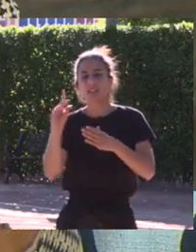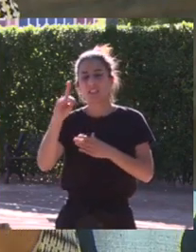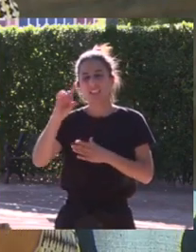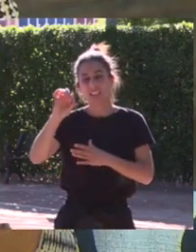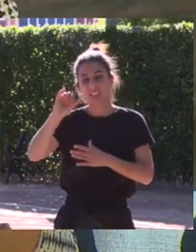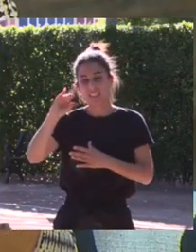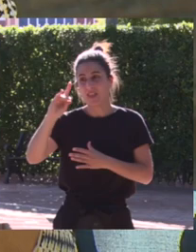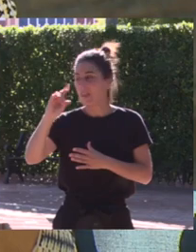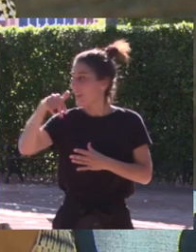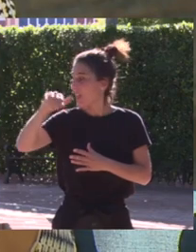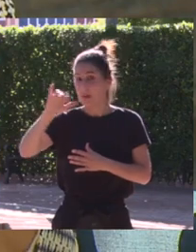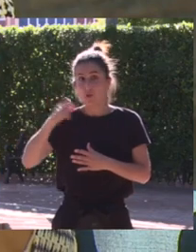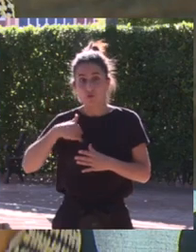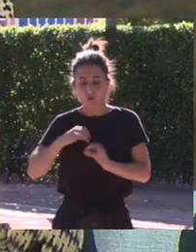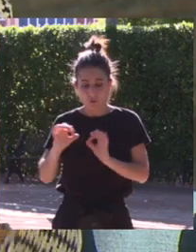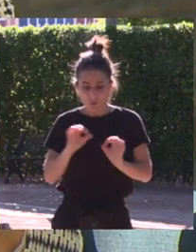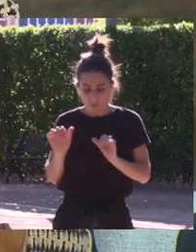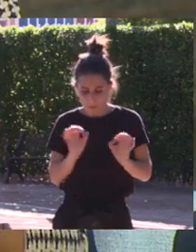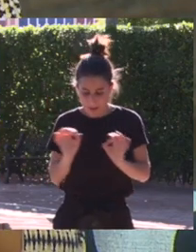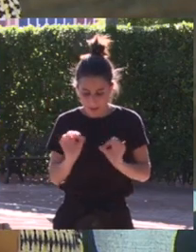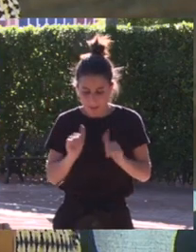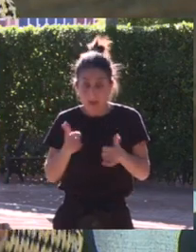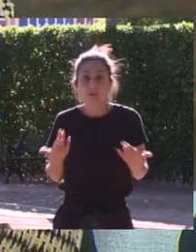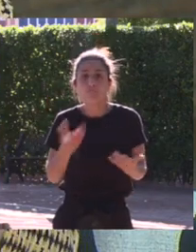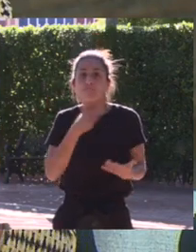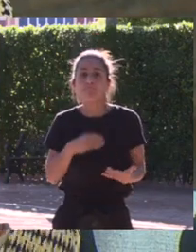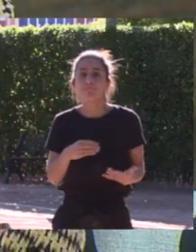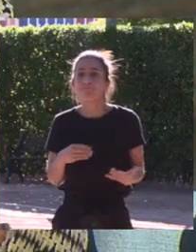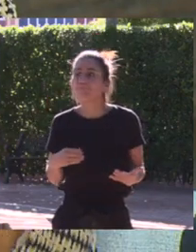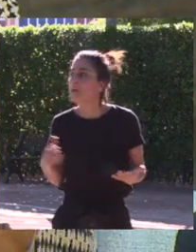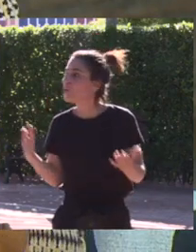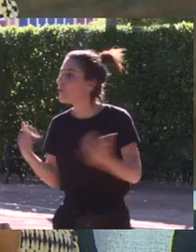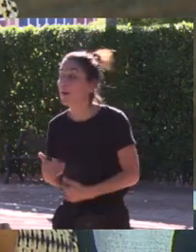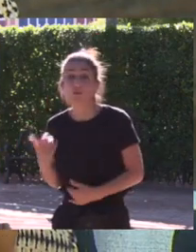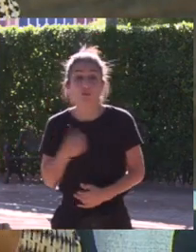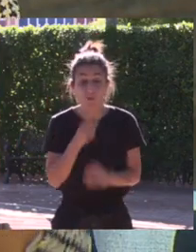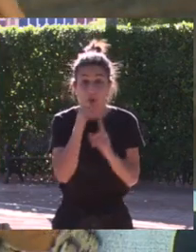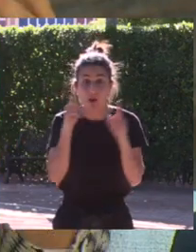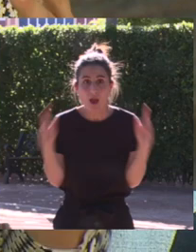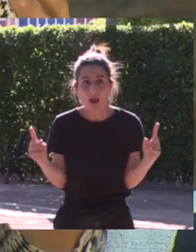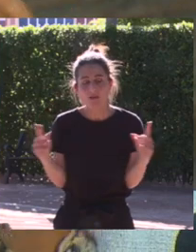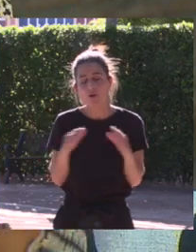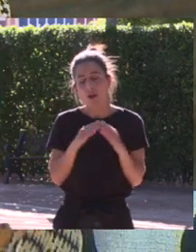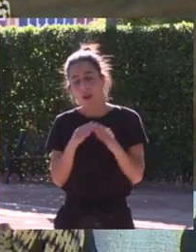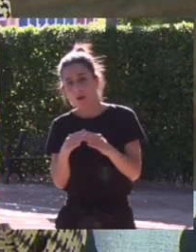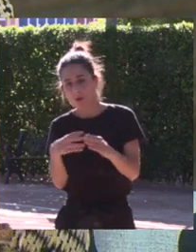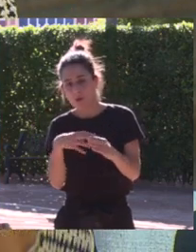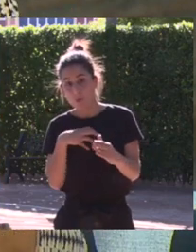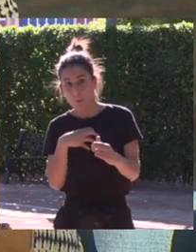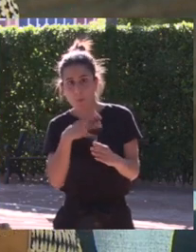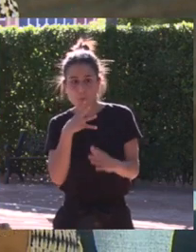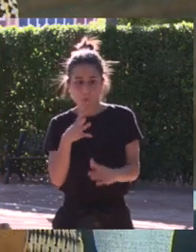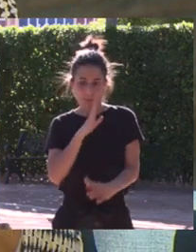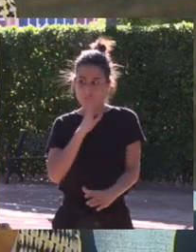hecho yo empiezo la preparación pero me quedo sin beca me quedo sin beca después de un año entero de no navegar por la